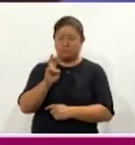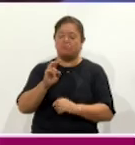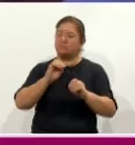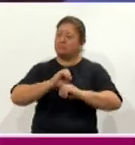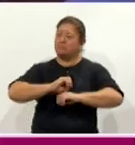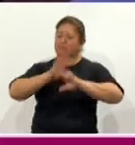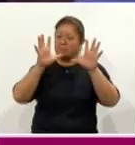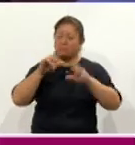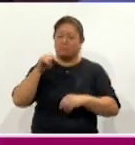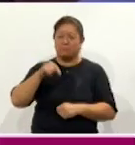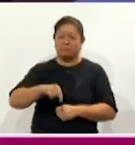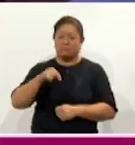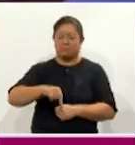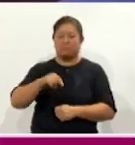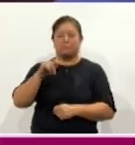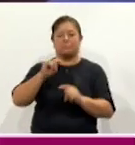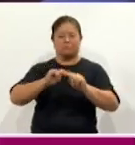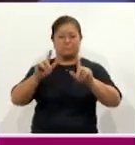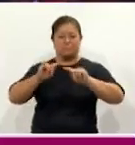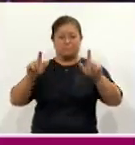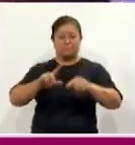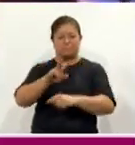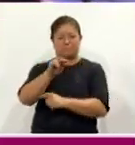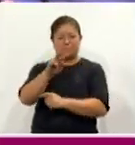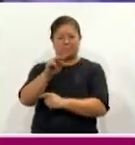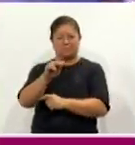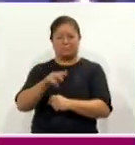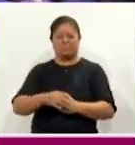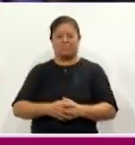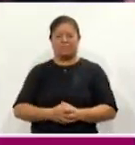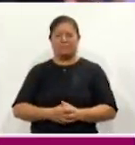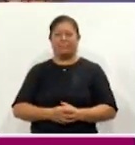supuesto, de la señal de Tlaxcala Televisión.